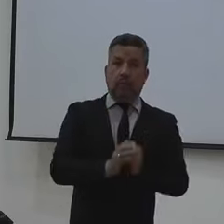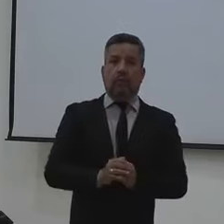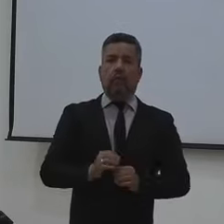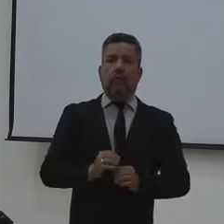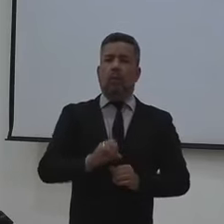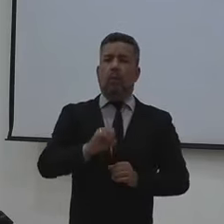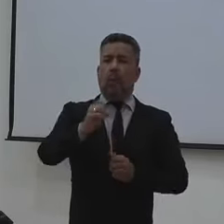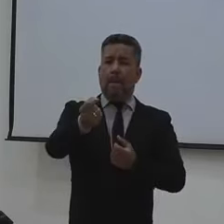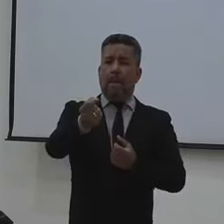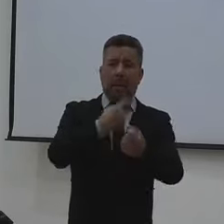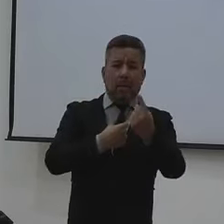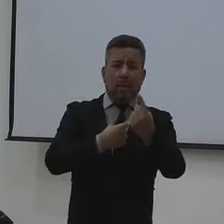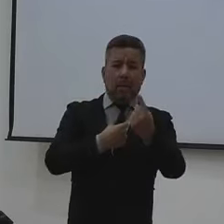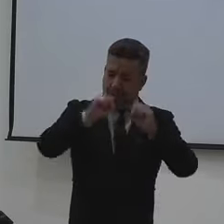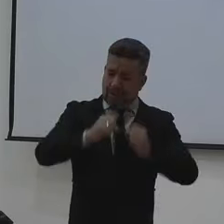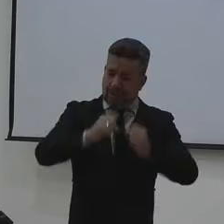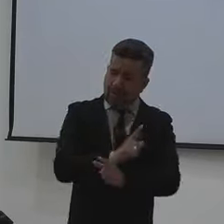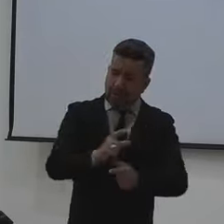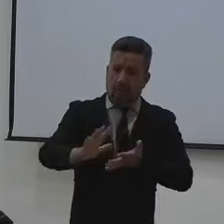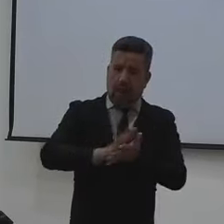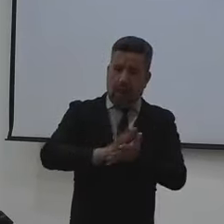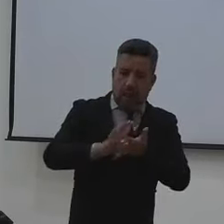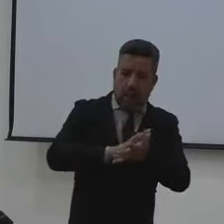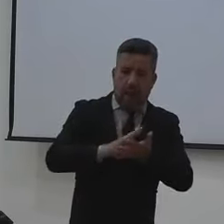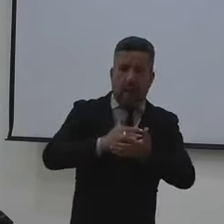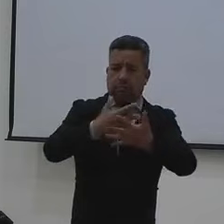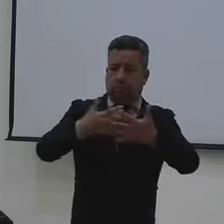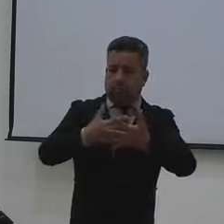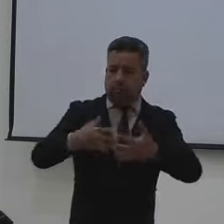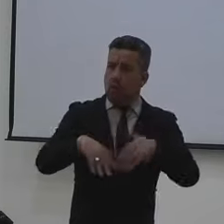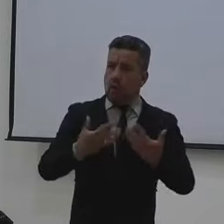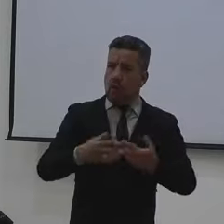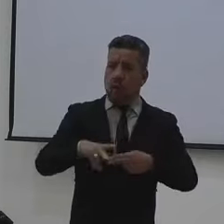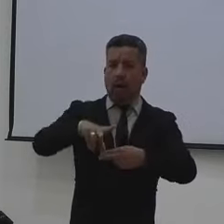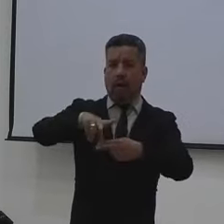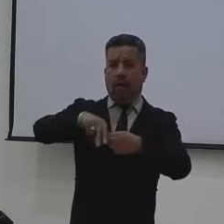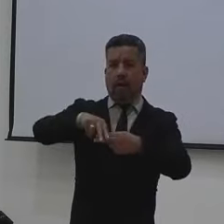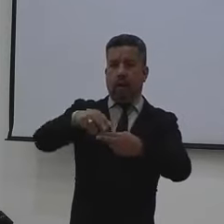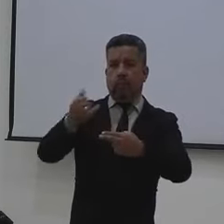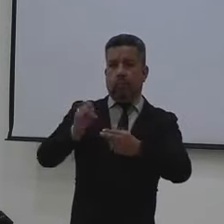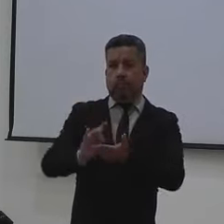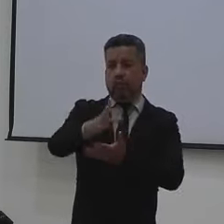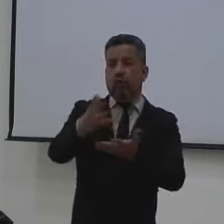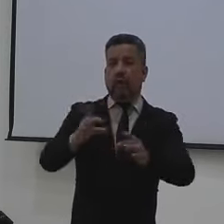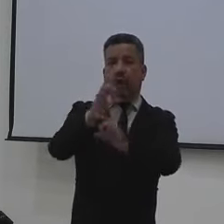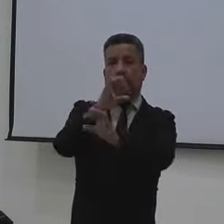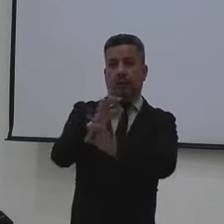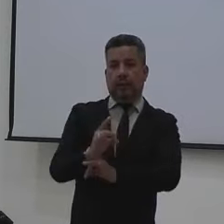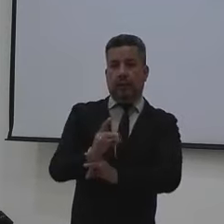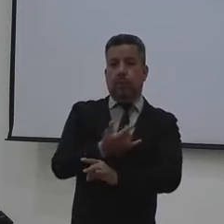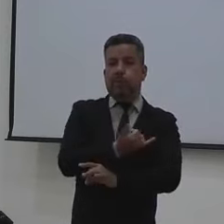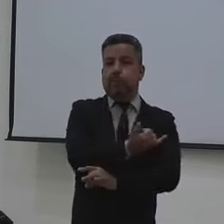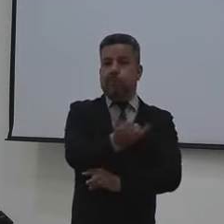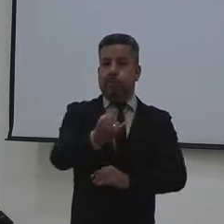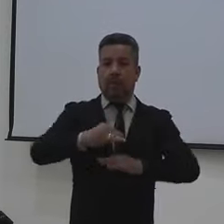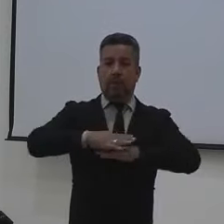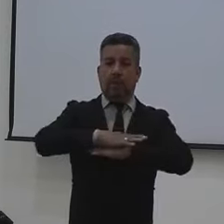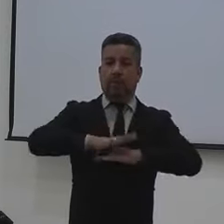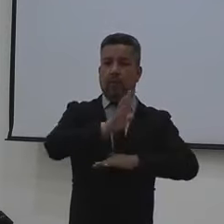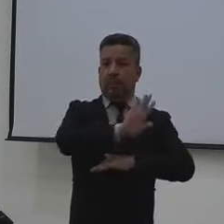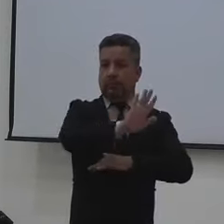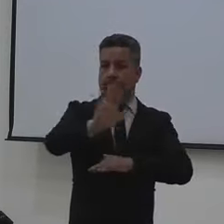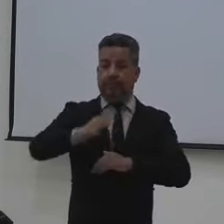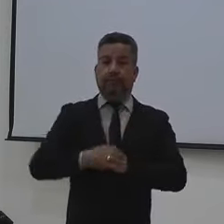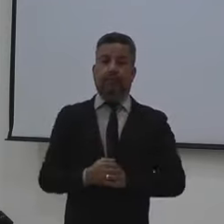recordamos que podrán enviar todas sus preguntas, comentarios y sugerencias a través del link que estamos compartiendo en el chat de cada una